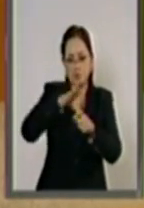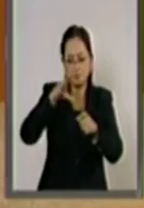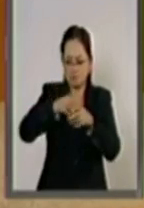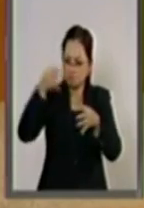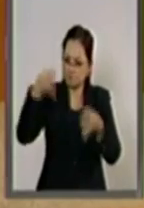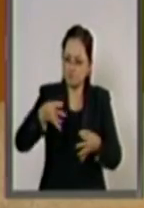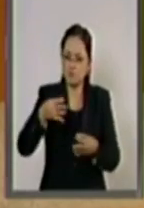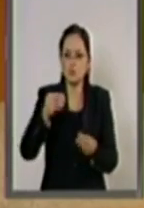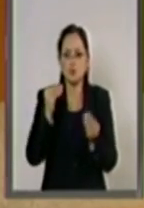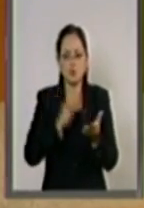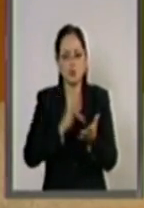muchas gracias.